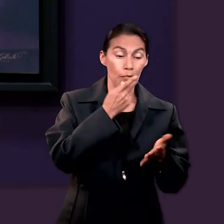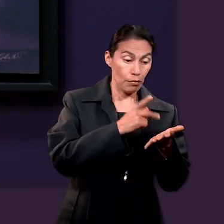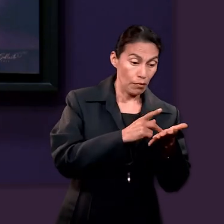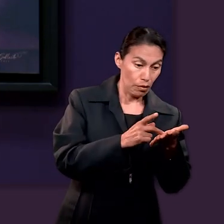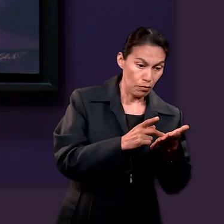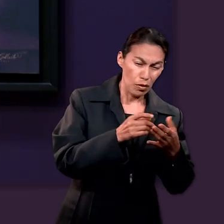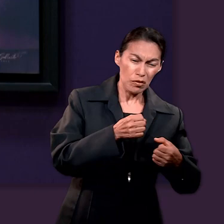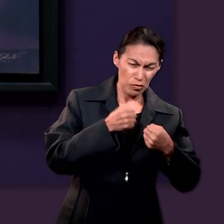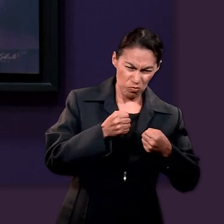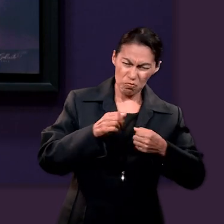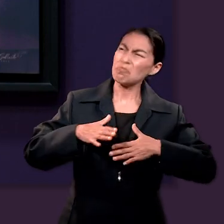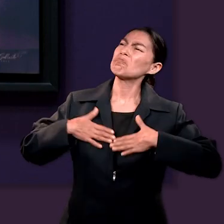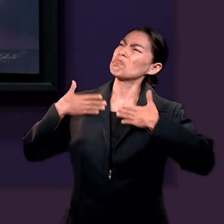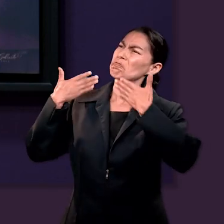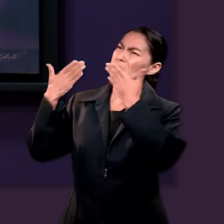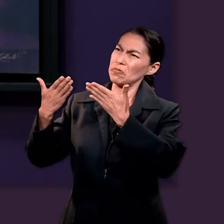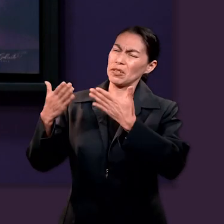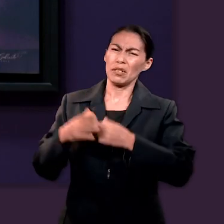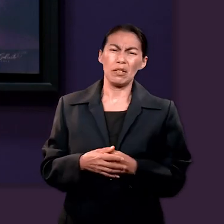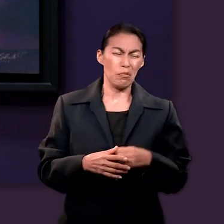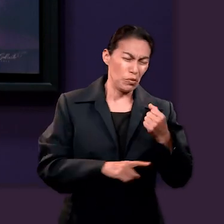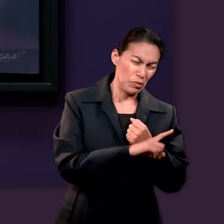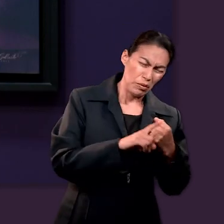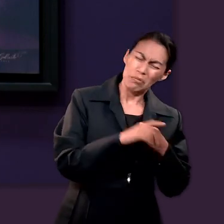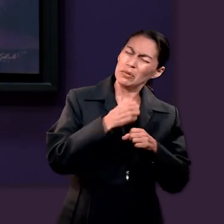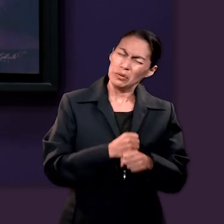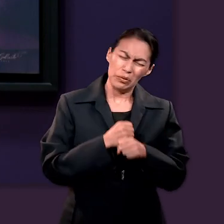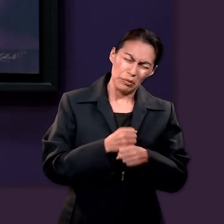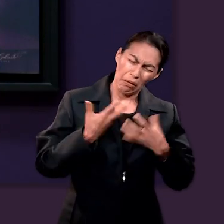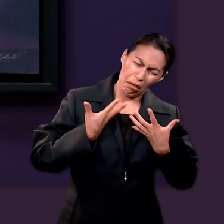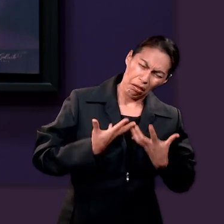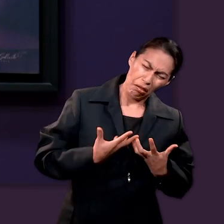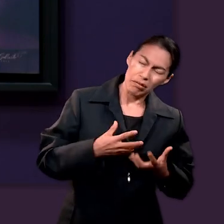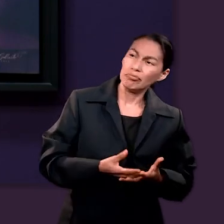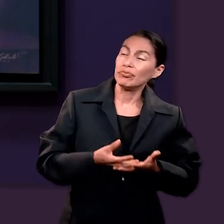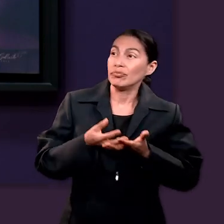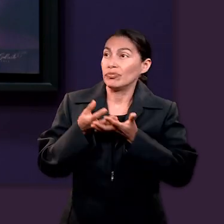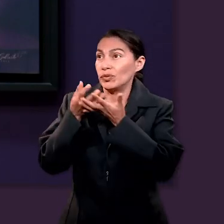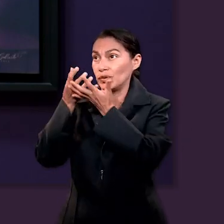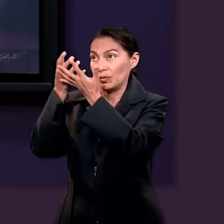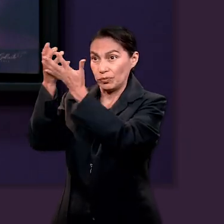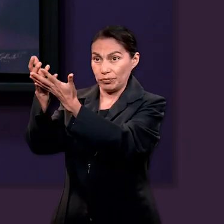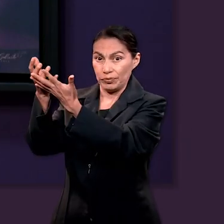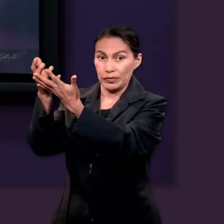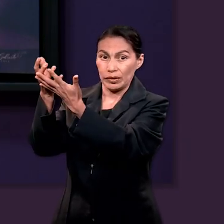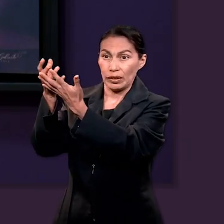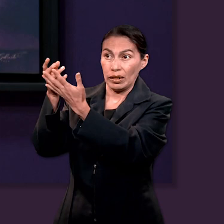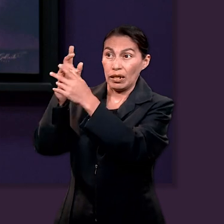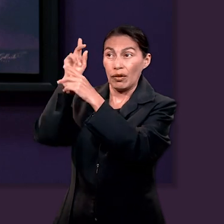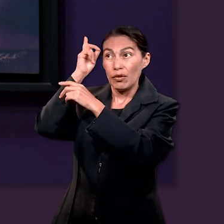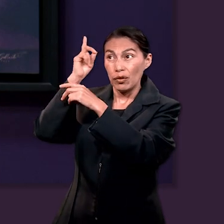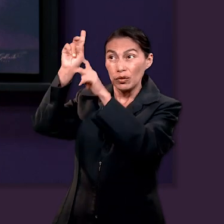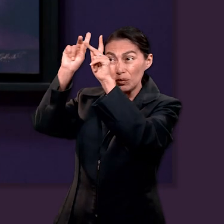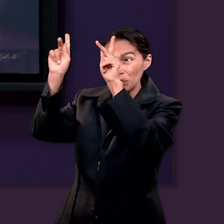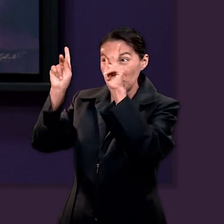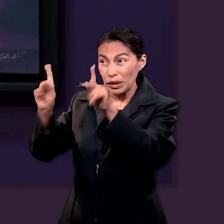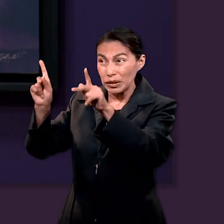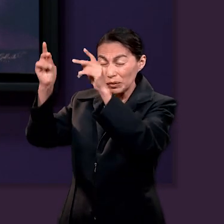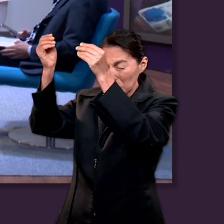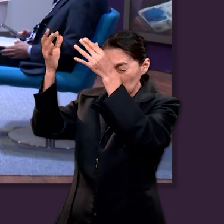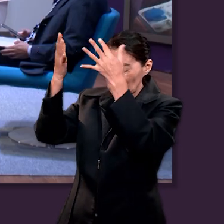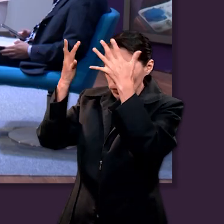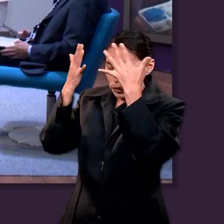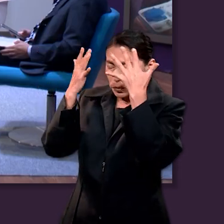lo que realmente significaba confiar en Dios, entregar sus cargas y también dice, y la paz de Dios que sobrepasa todo